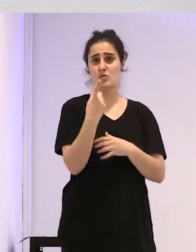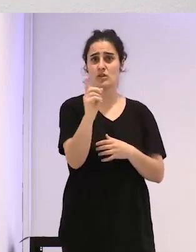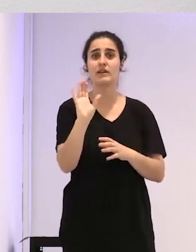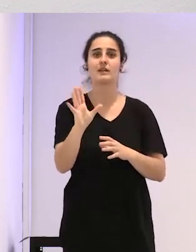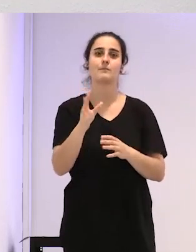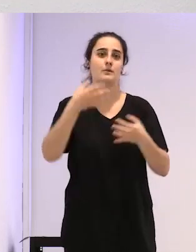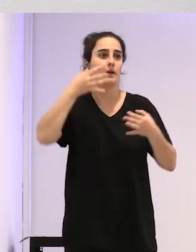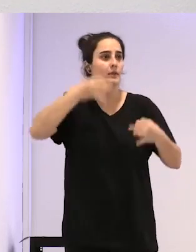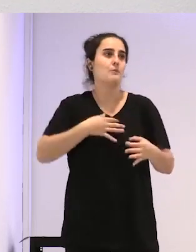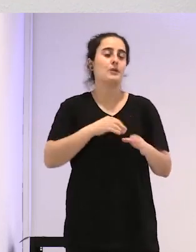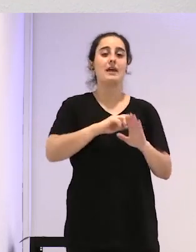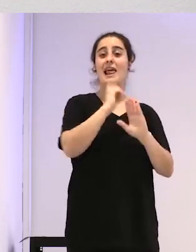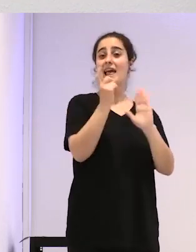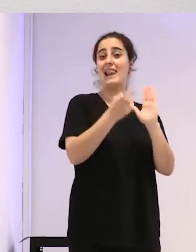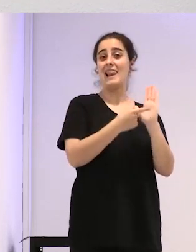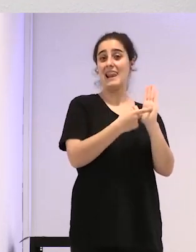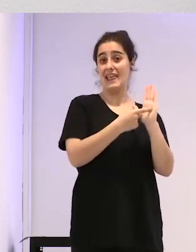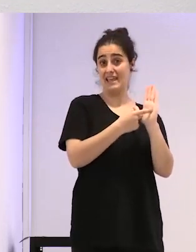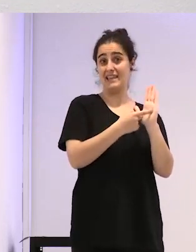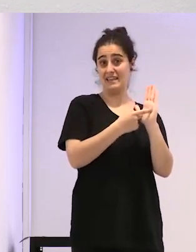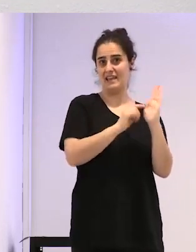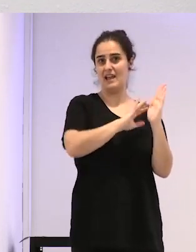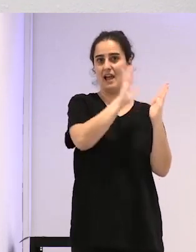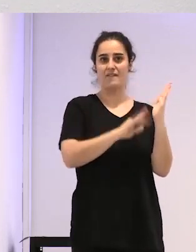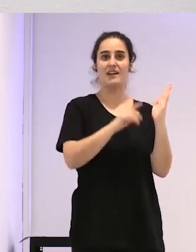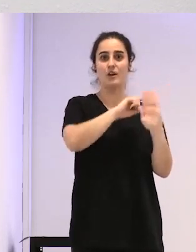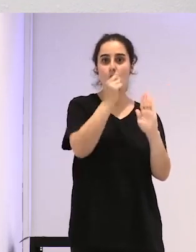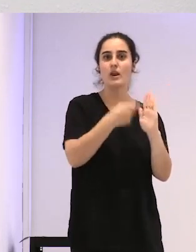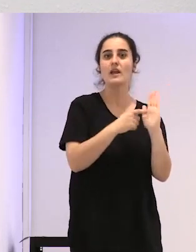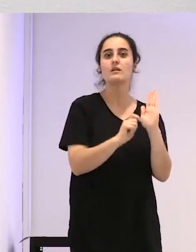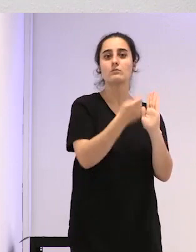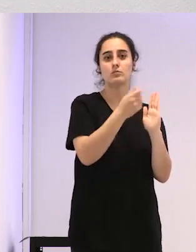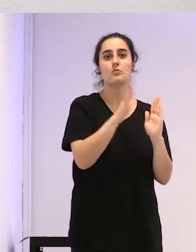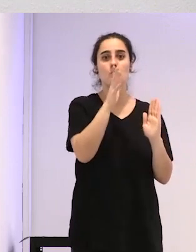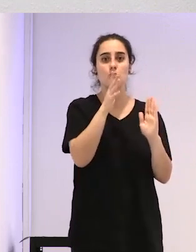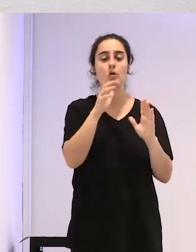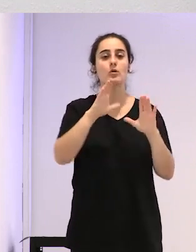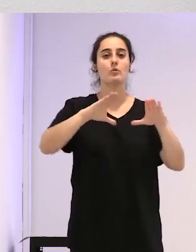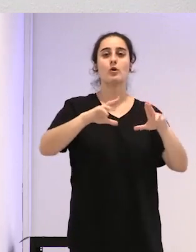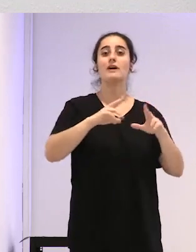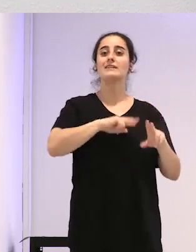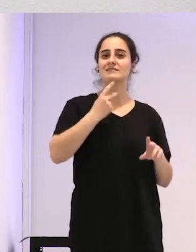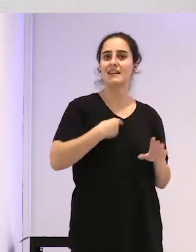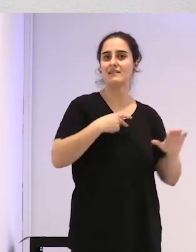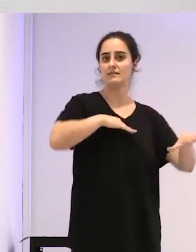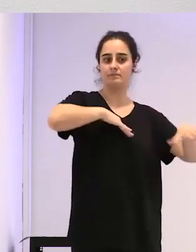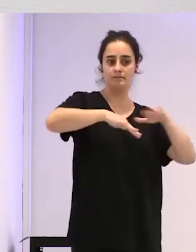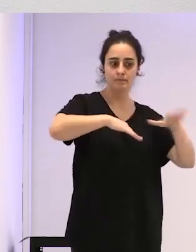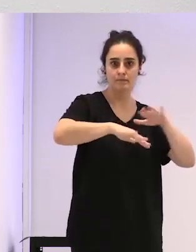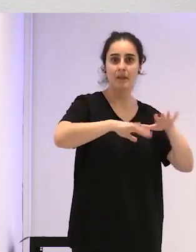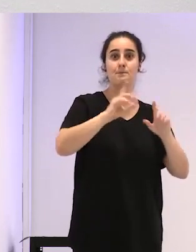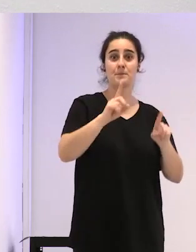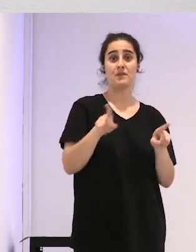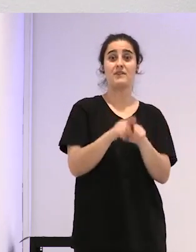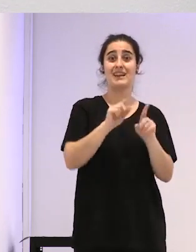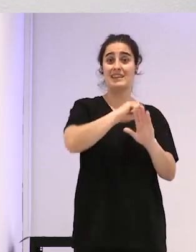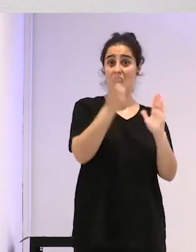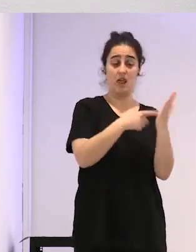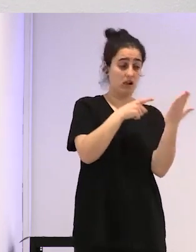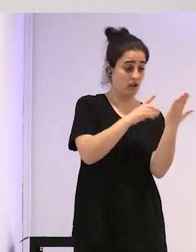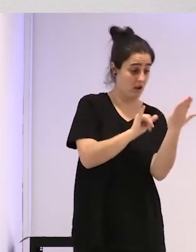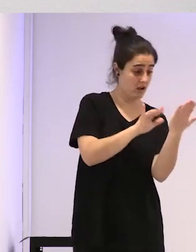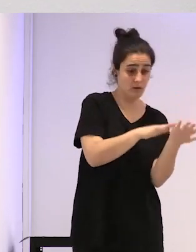que es el resultado del activismo trans, de una serie de luchas, y la otra es que aquella ley se aplique, o sea,